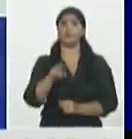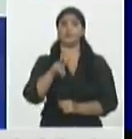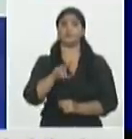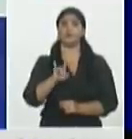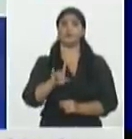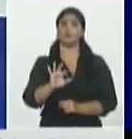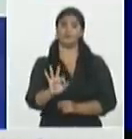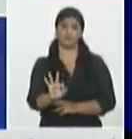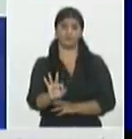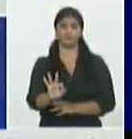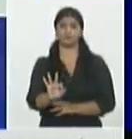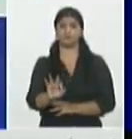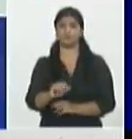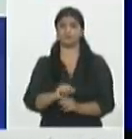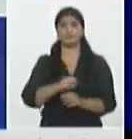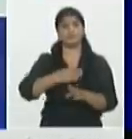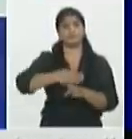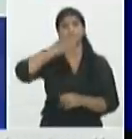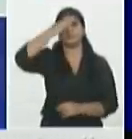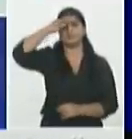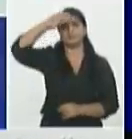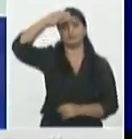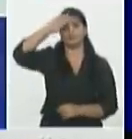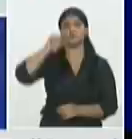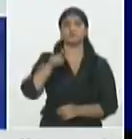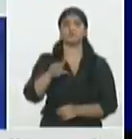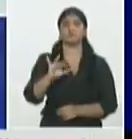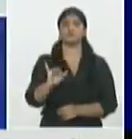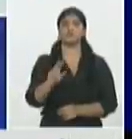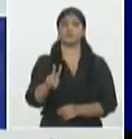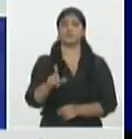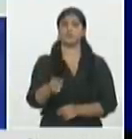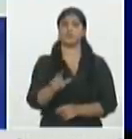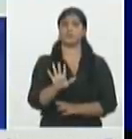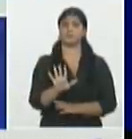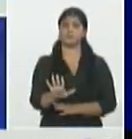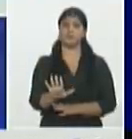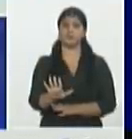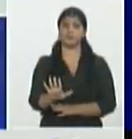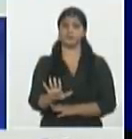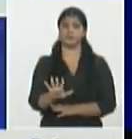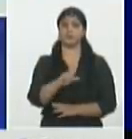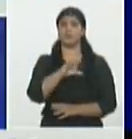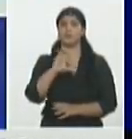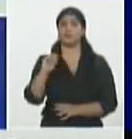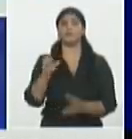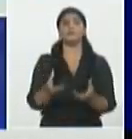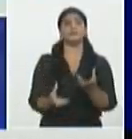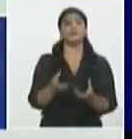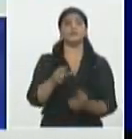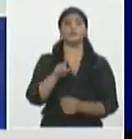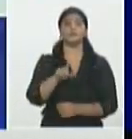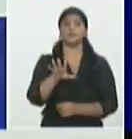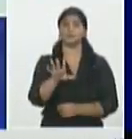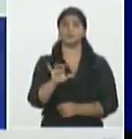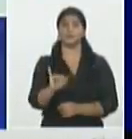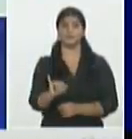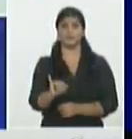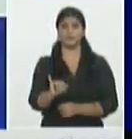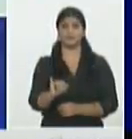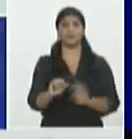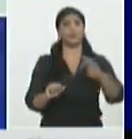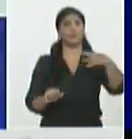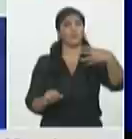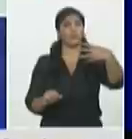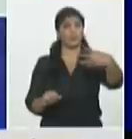Santiago 172,5 y Cienfuegos 156 son las 4 tasas